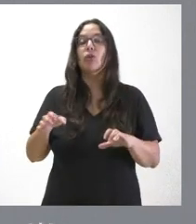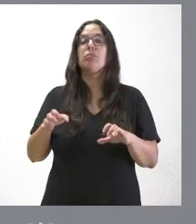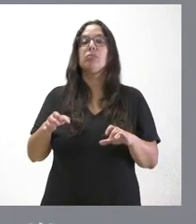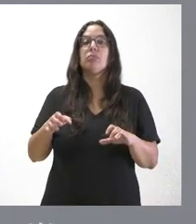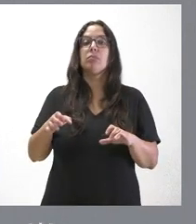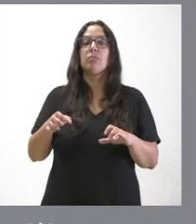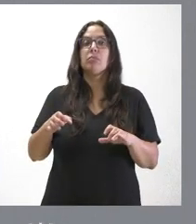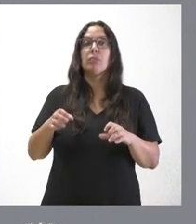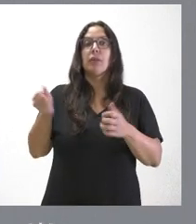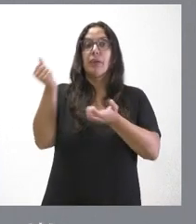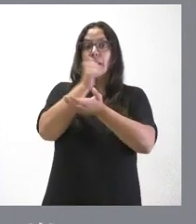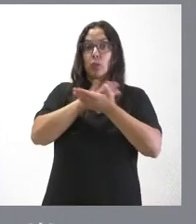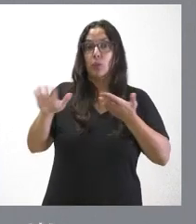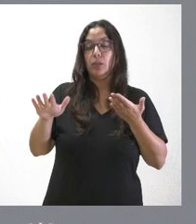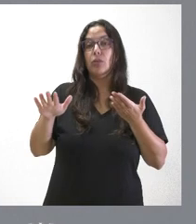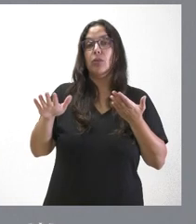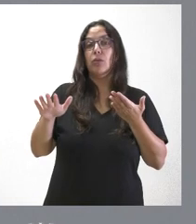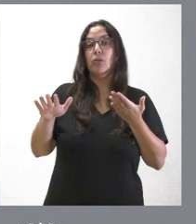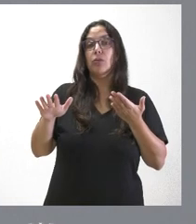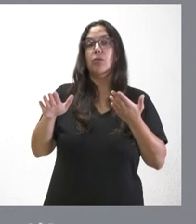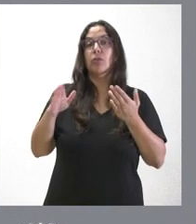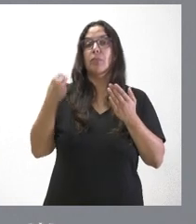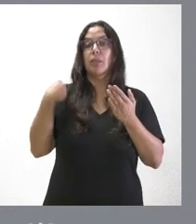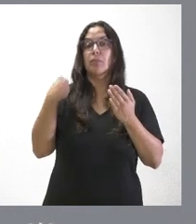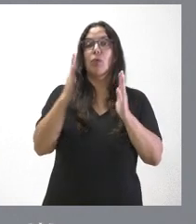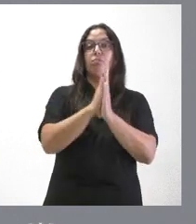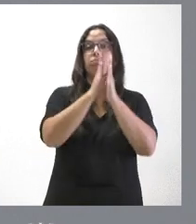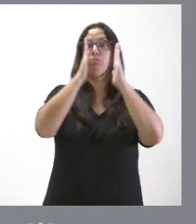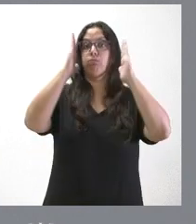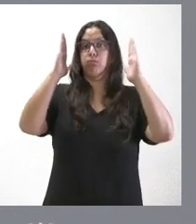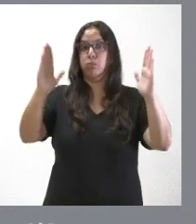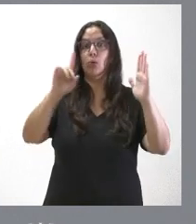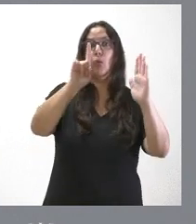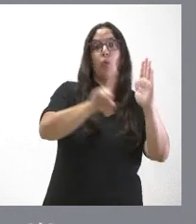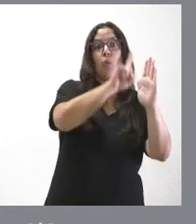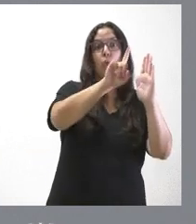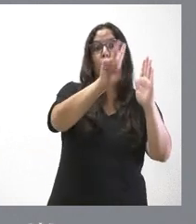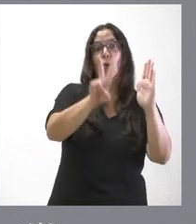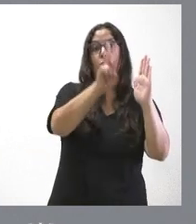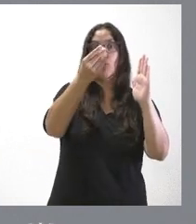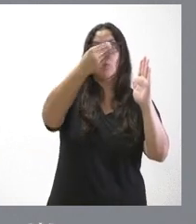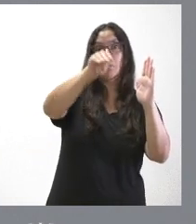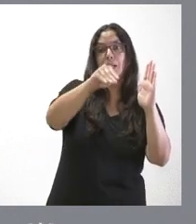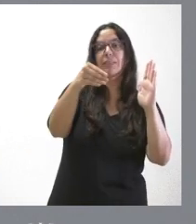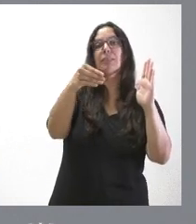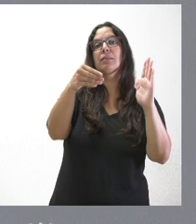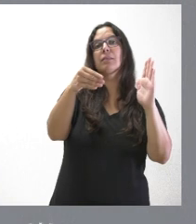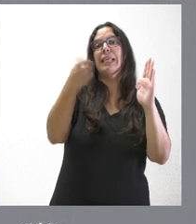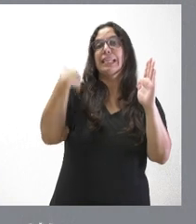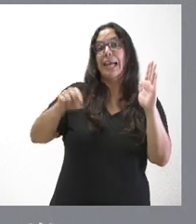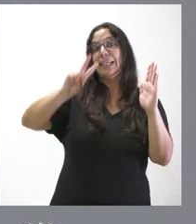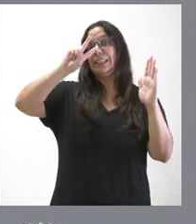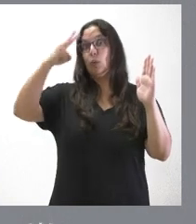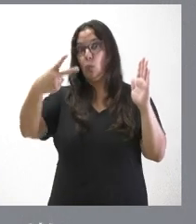de la educación a este nivel de uno a dos años y establece ya por segundo